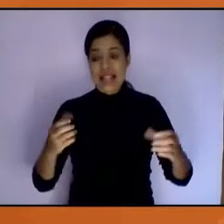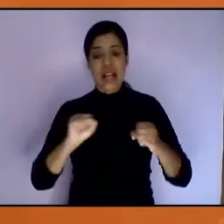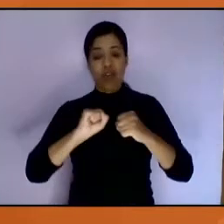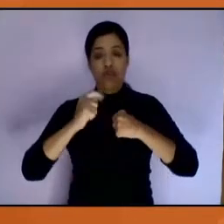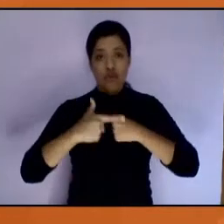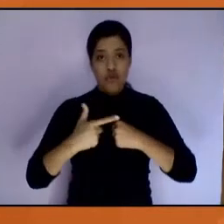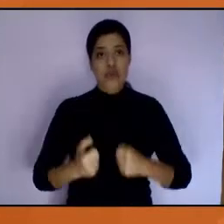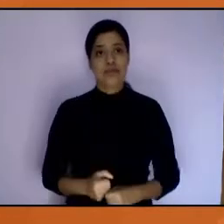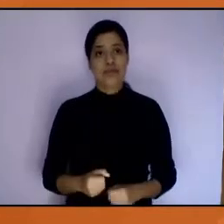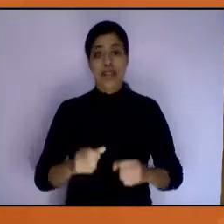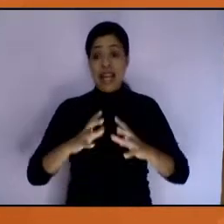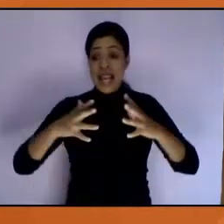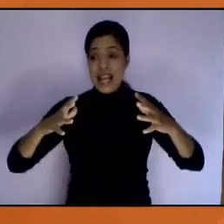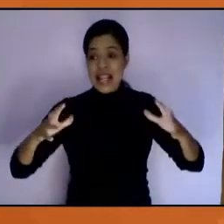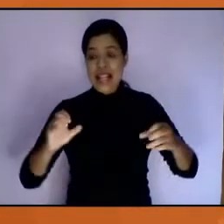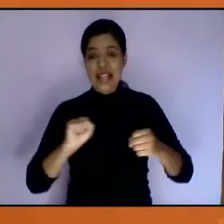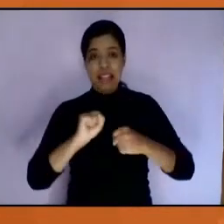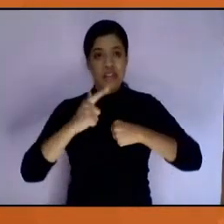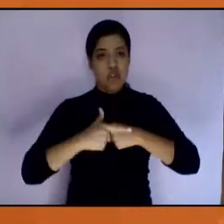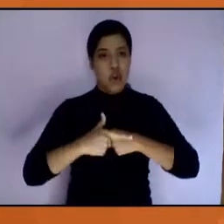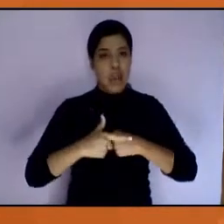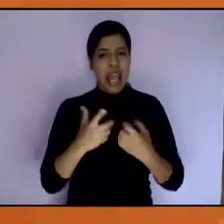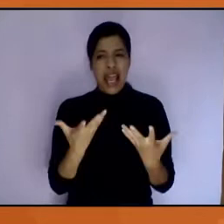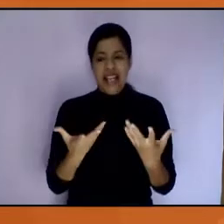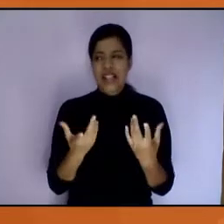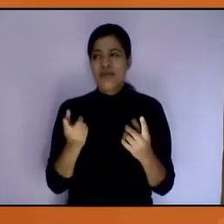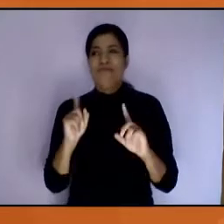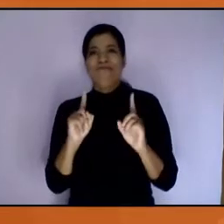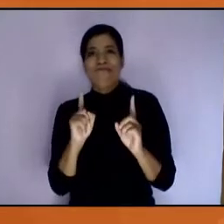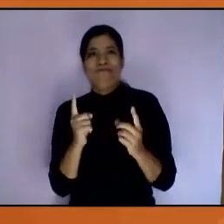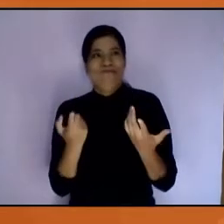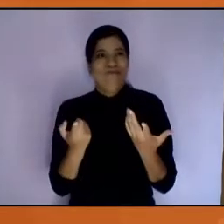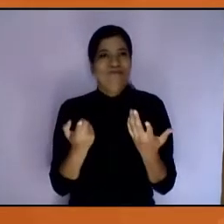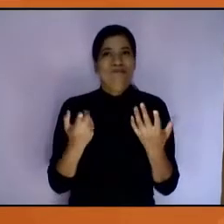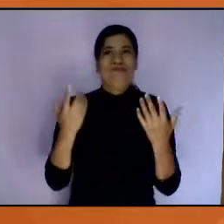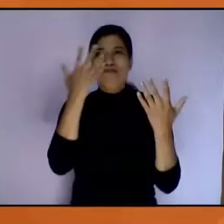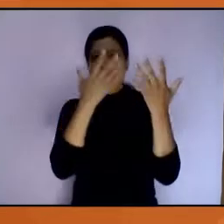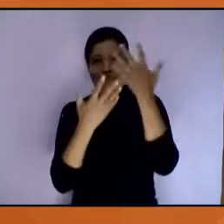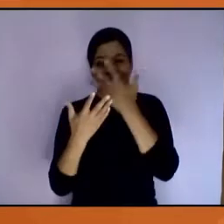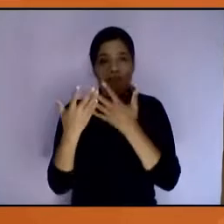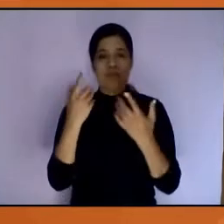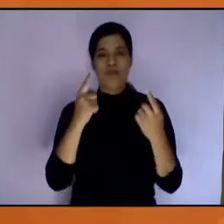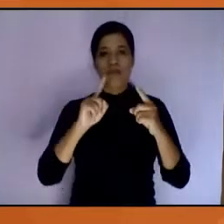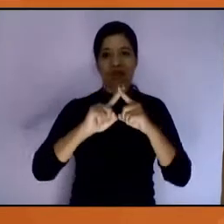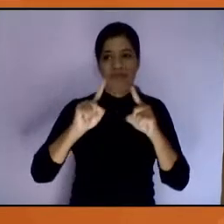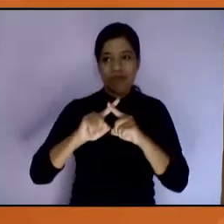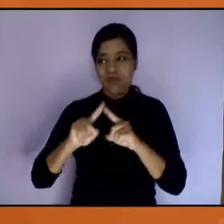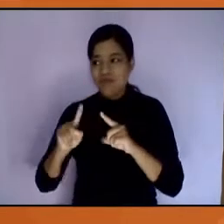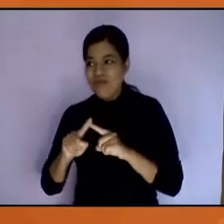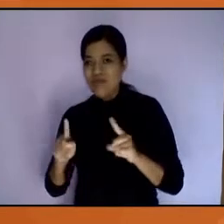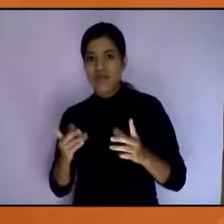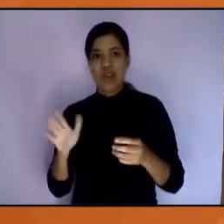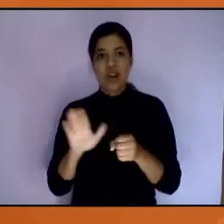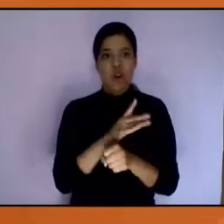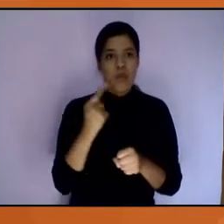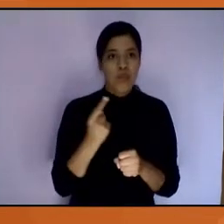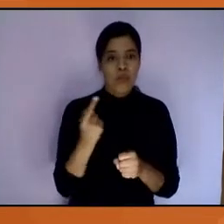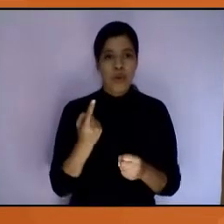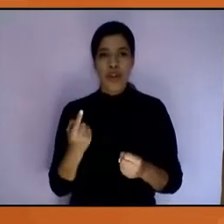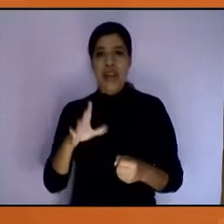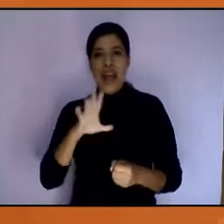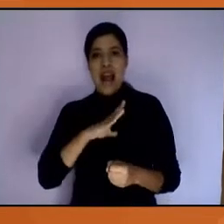Desarrollo social es un ámbito de los más complejos en el plan estratégico porque abarca una multitud de